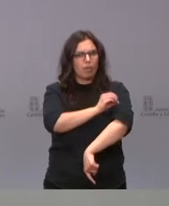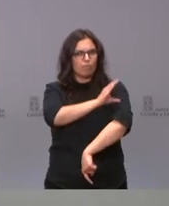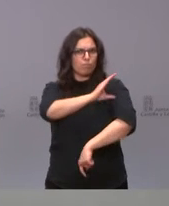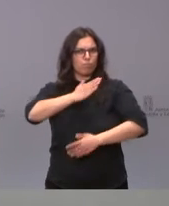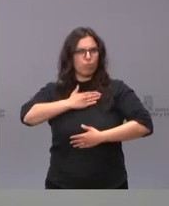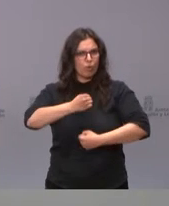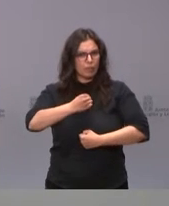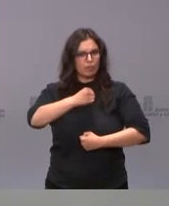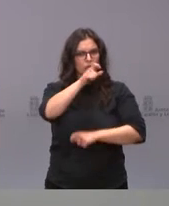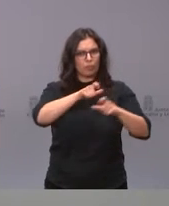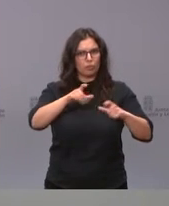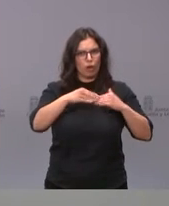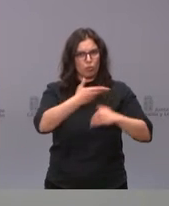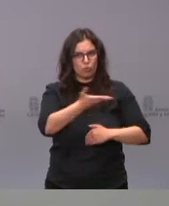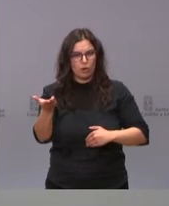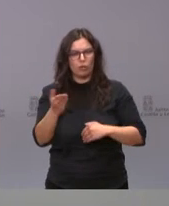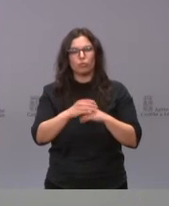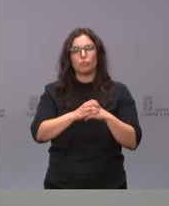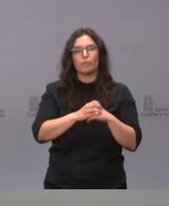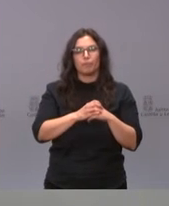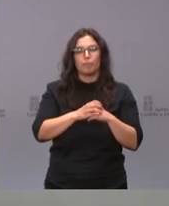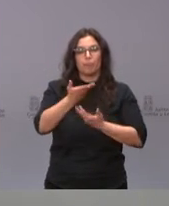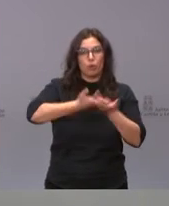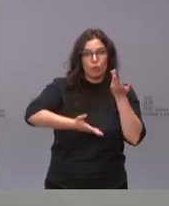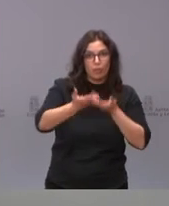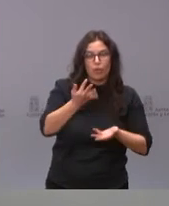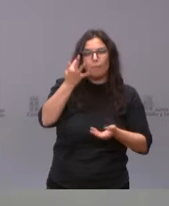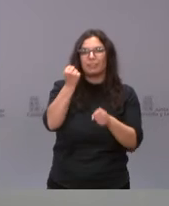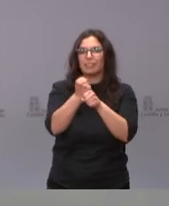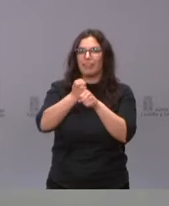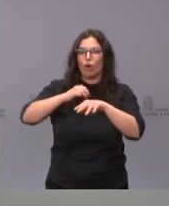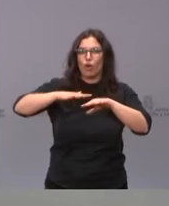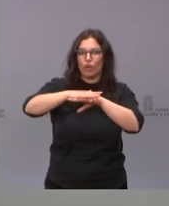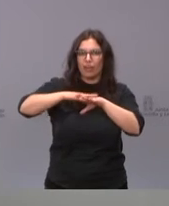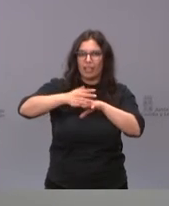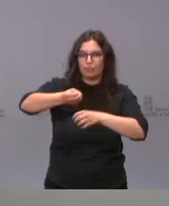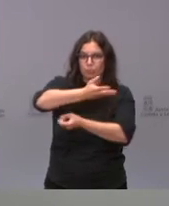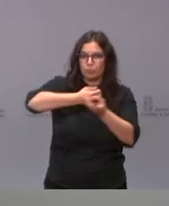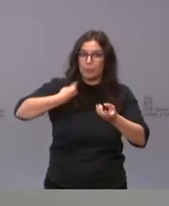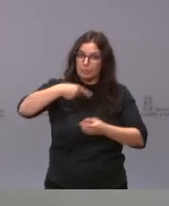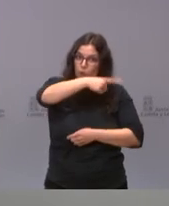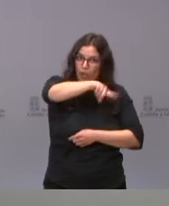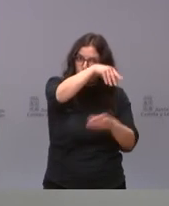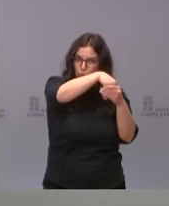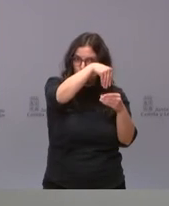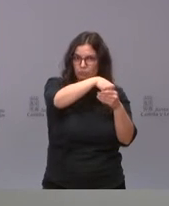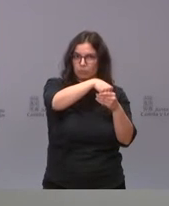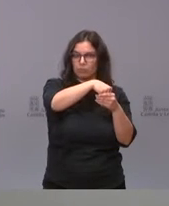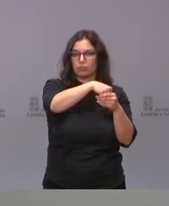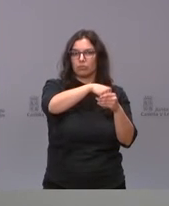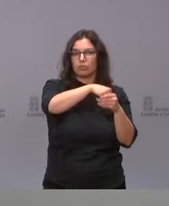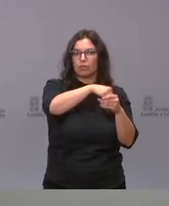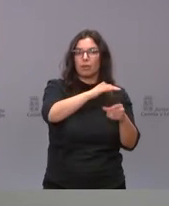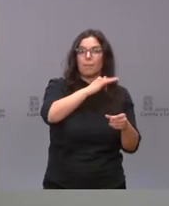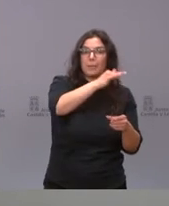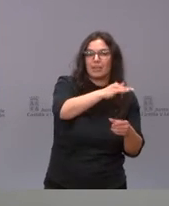de su actividad, la colaboración y el trabajo en red entre las propias entidades que lo conforman